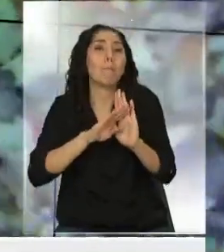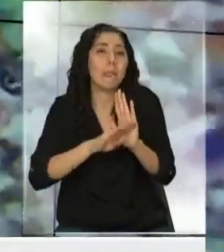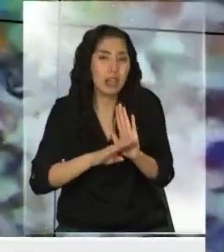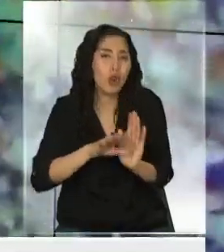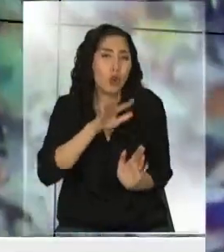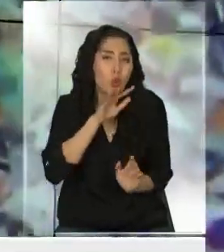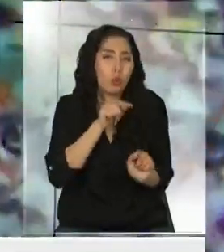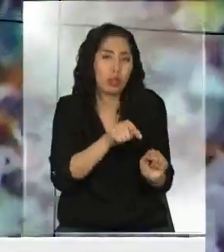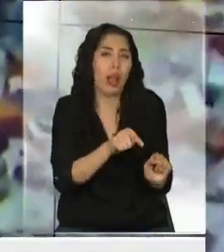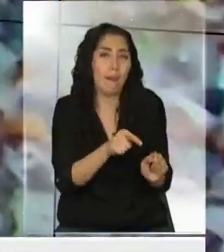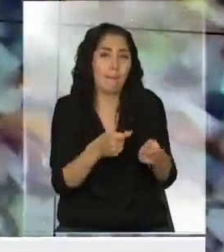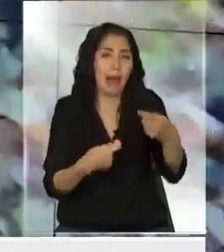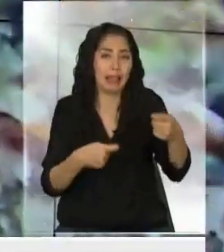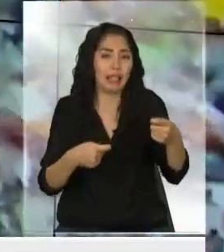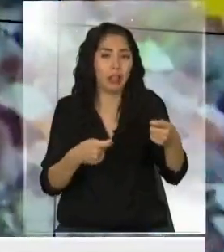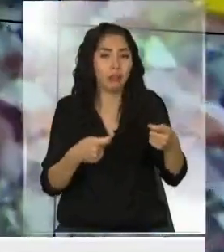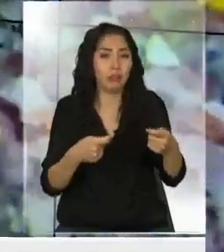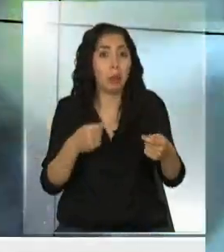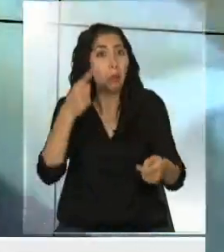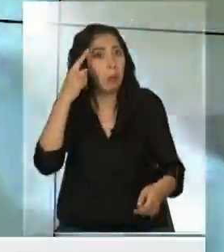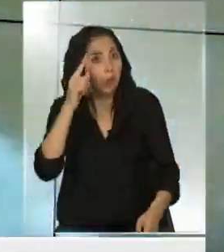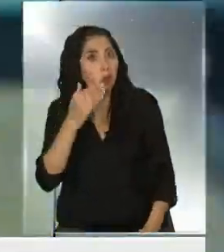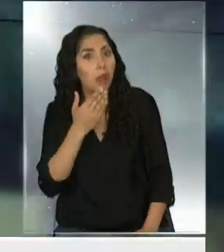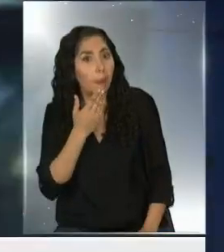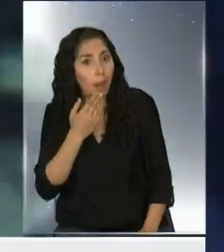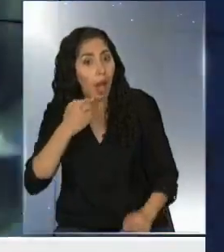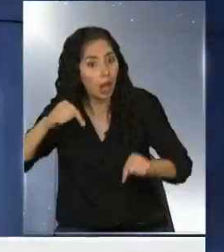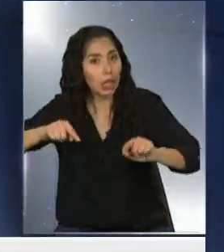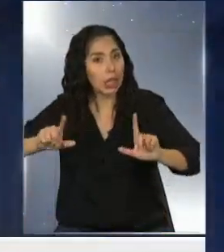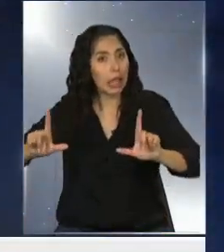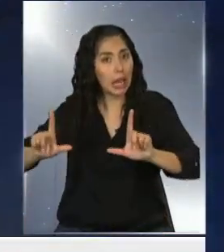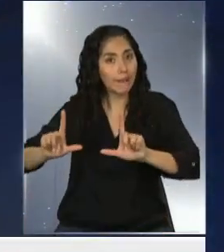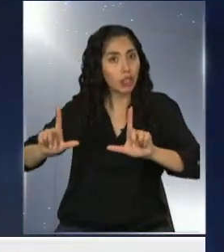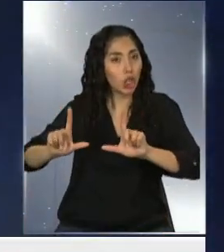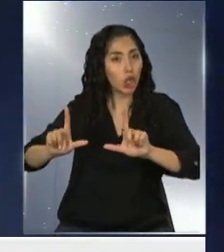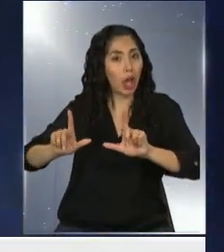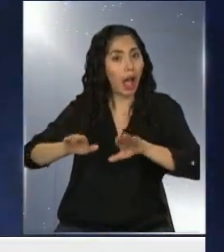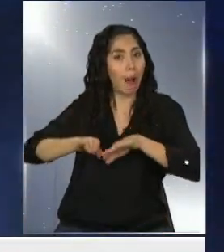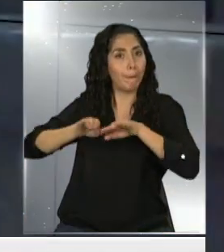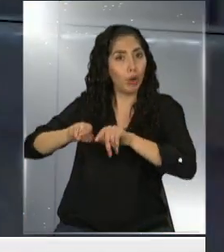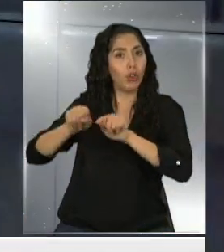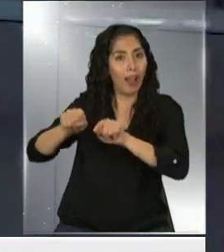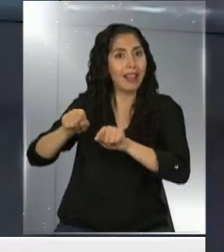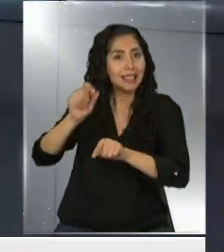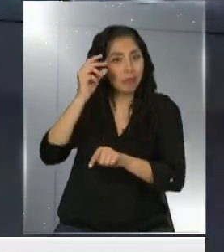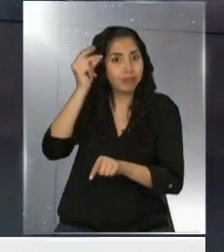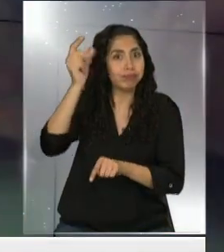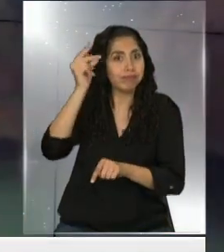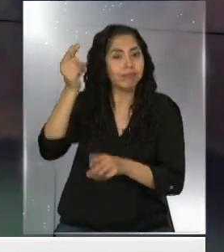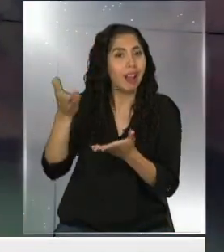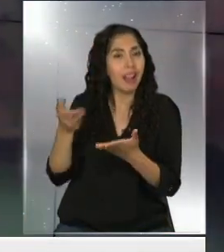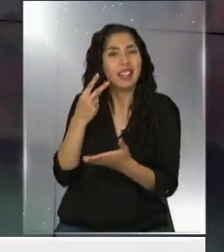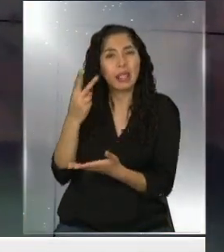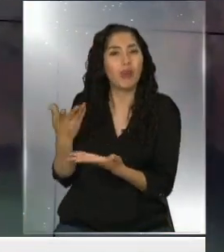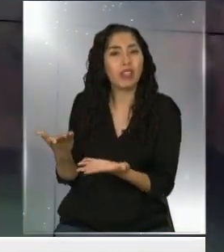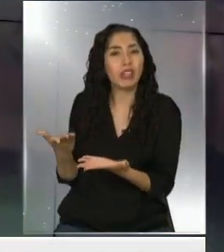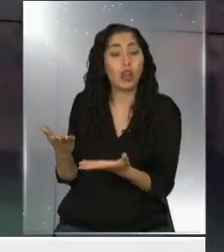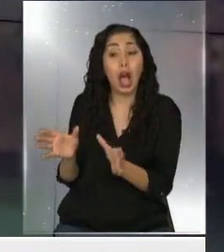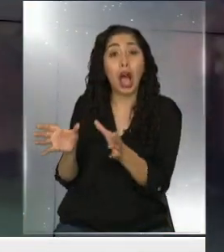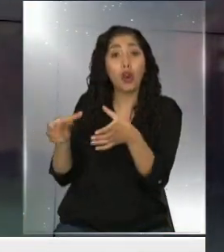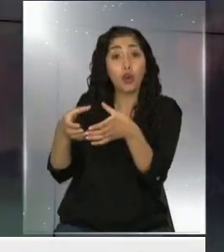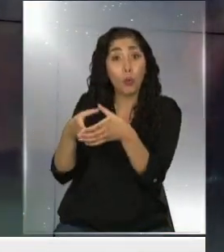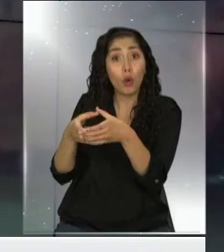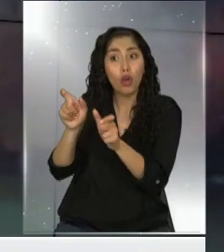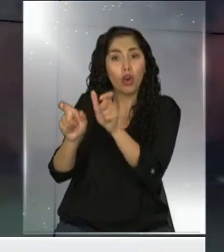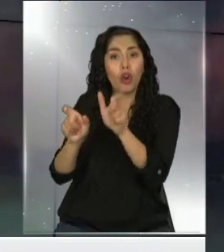difícil, pero también podemos darle espacio en la televisión y apoyo financiero a este tipo de iniciativas. Lo que estamos viendo acá lo hace un grupo de